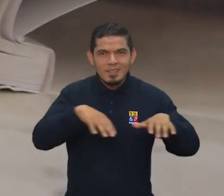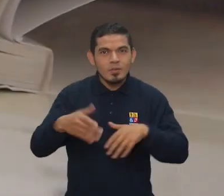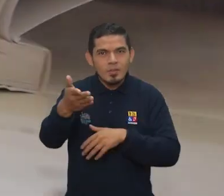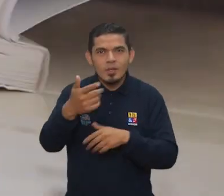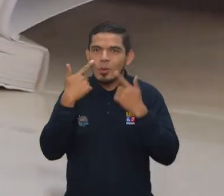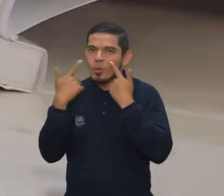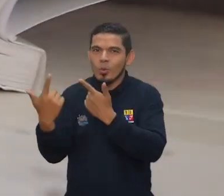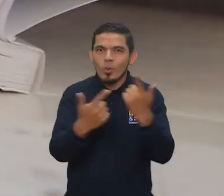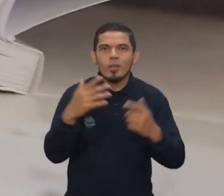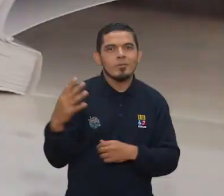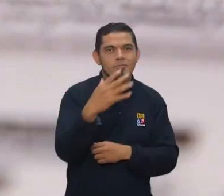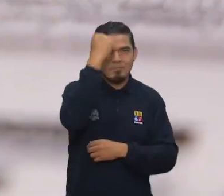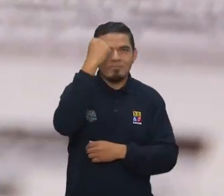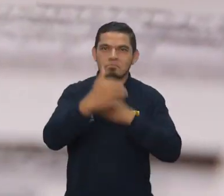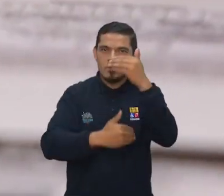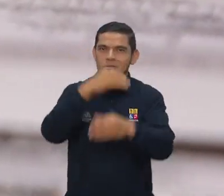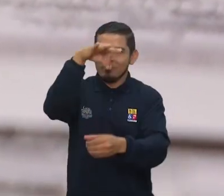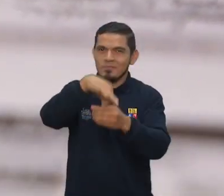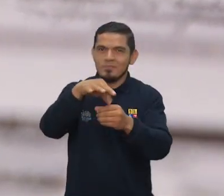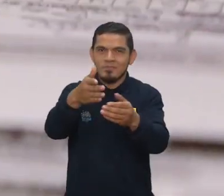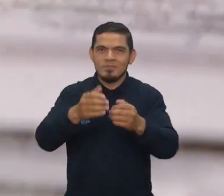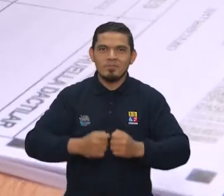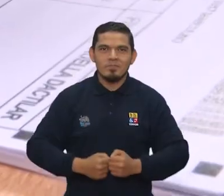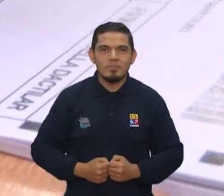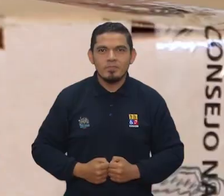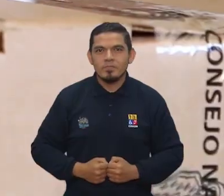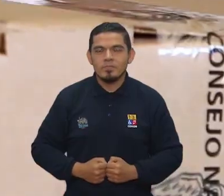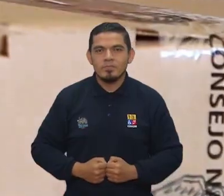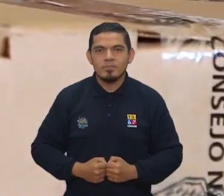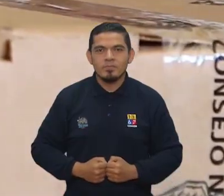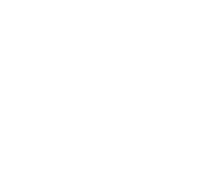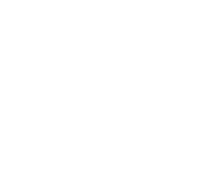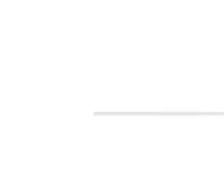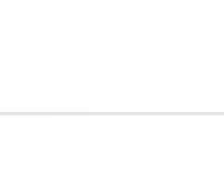activa de la ciudadanía garantizará el éxito de este proceso electoral.